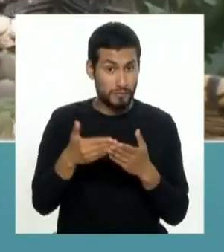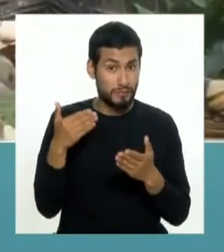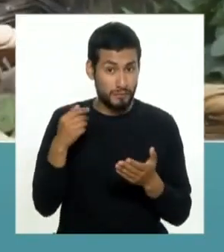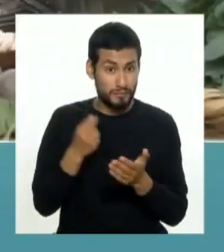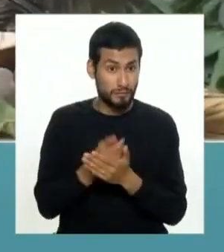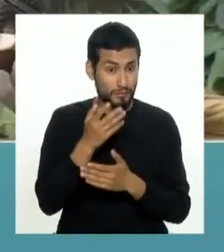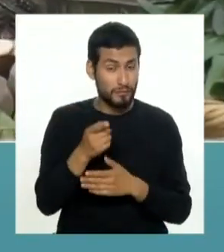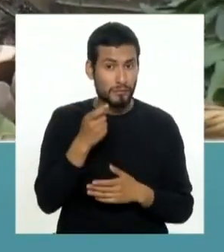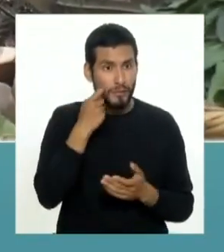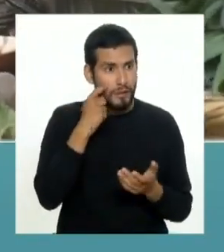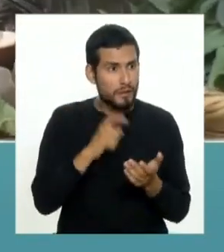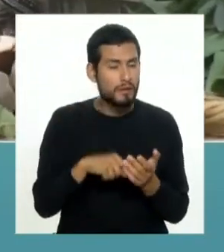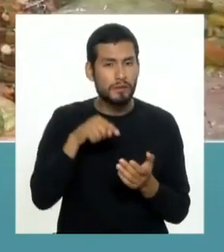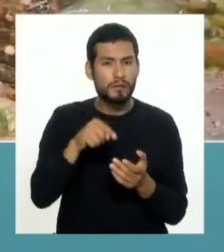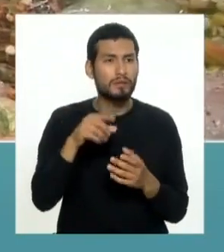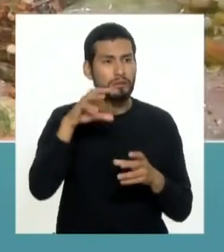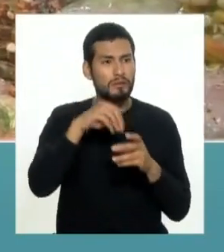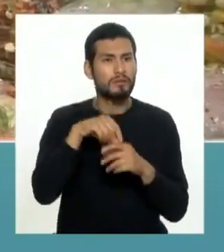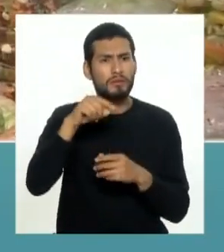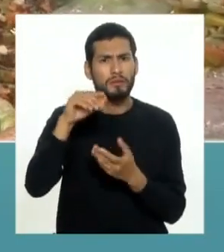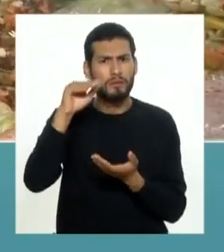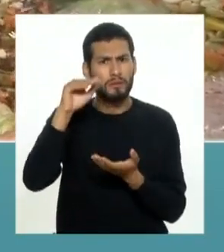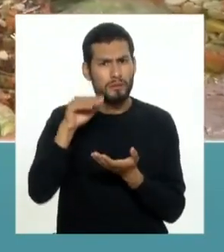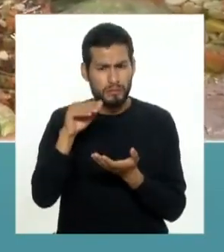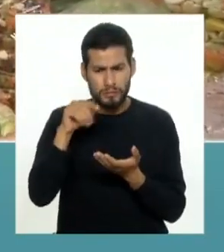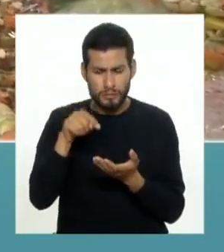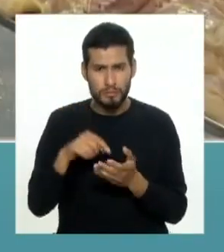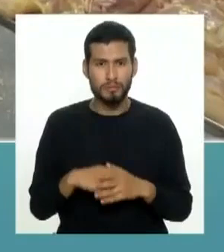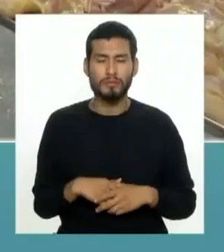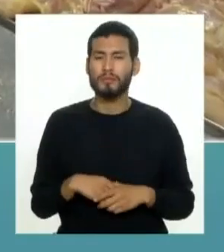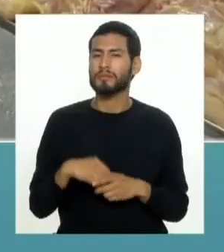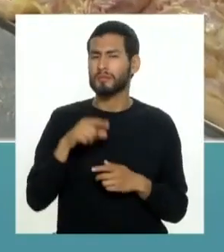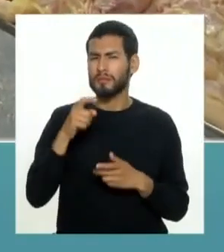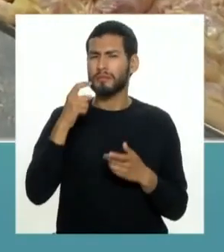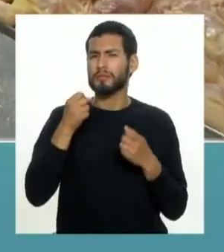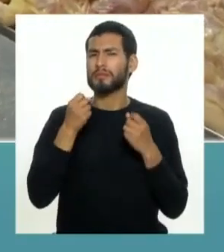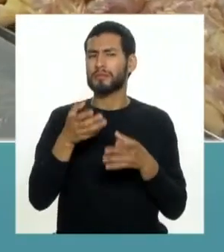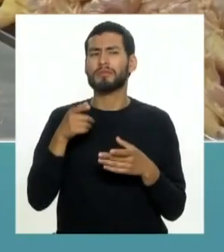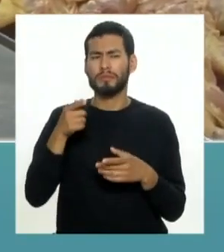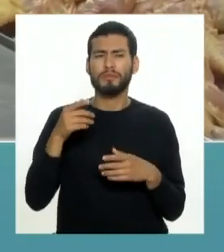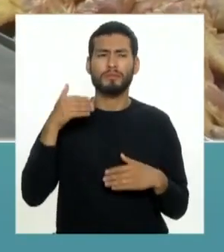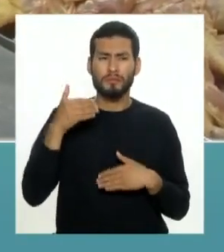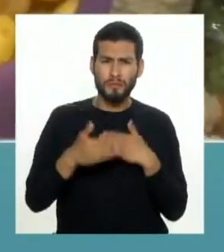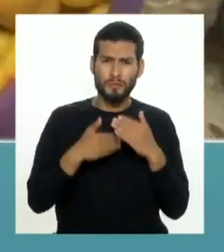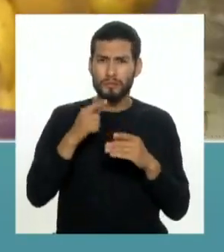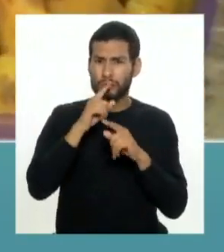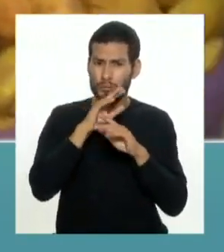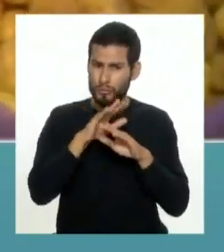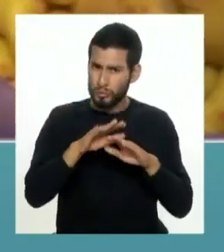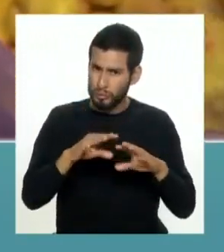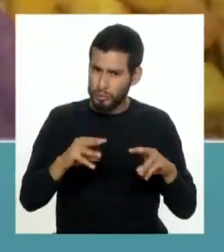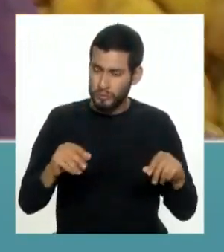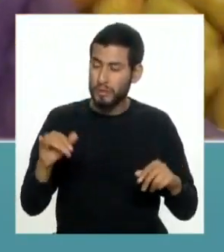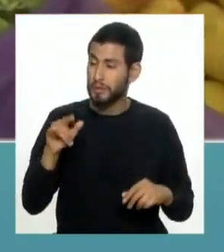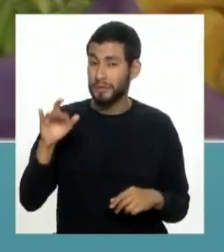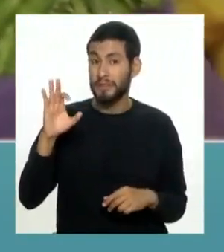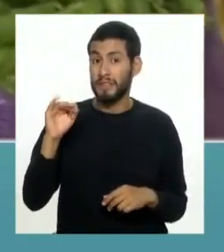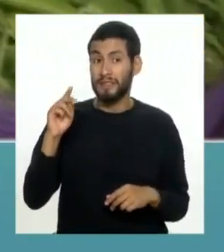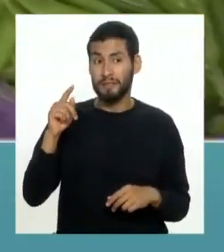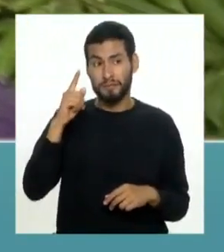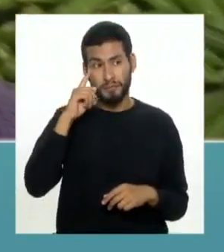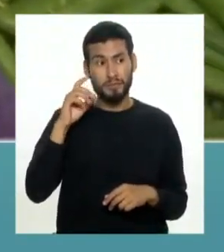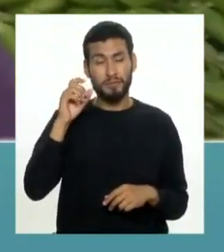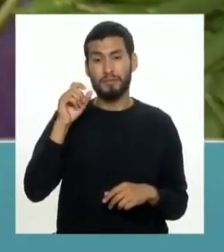comprar van a darse cuenta de que el producto tiene menos cantidad entonces este es un fenómeno que se ha ido dando de manera silenciosa y algunos como Fátima lo